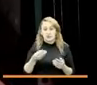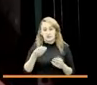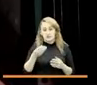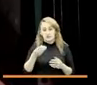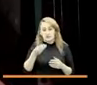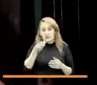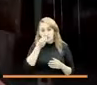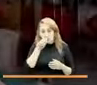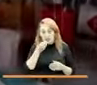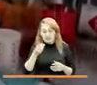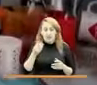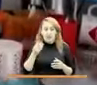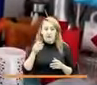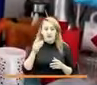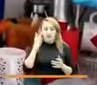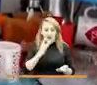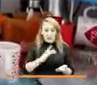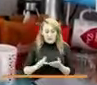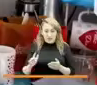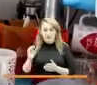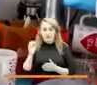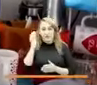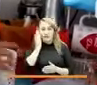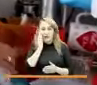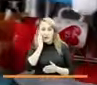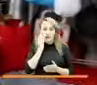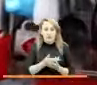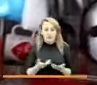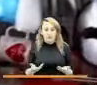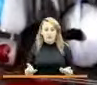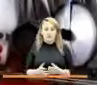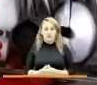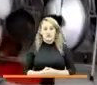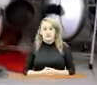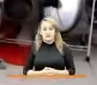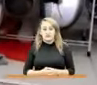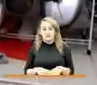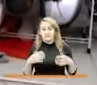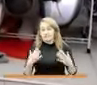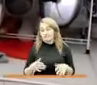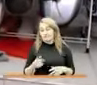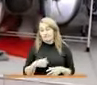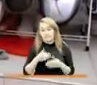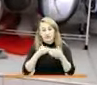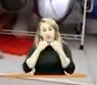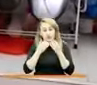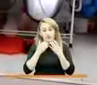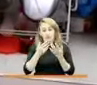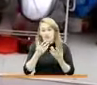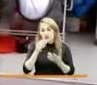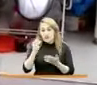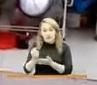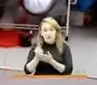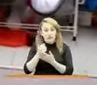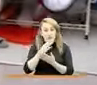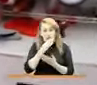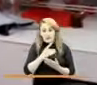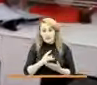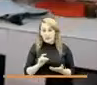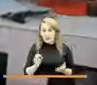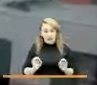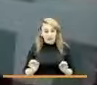y el mercado. No sé qué estaría haciendo ahorita si no tuviera esta pequeña ayuda que